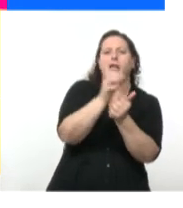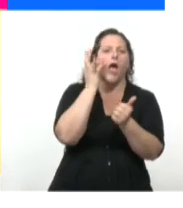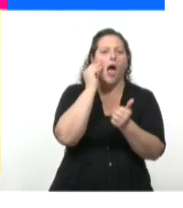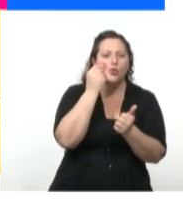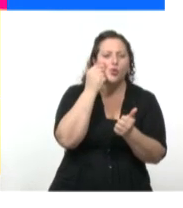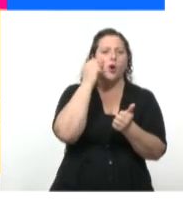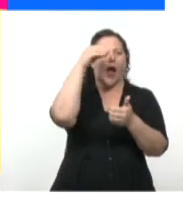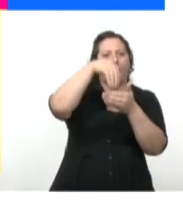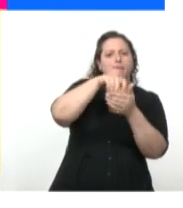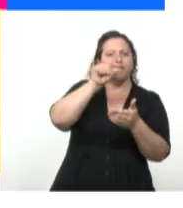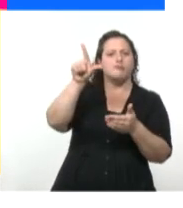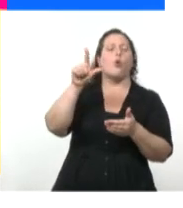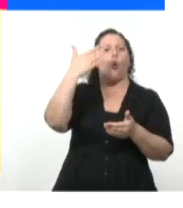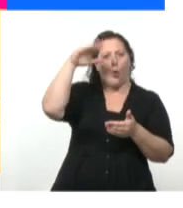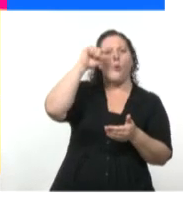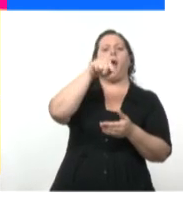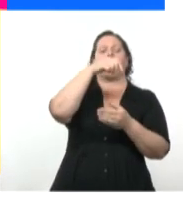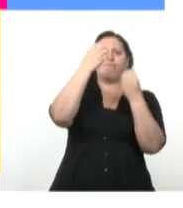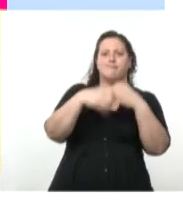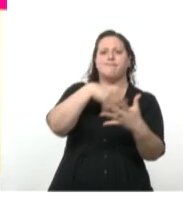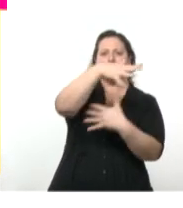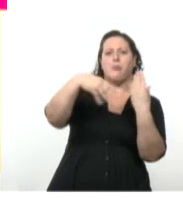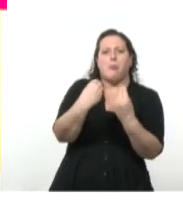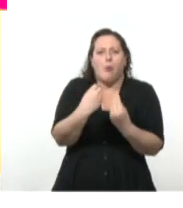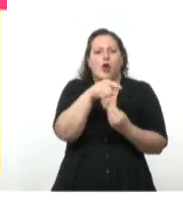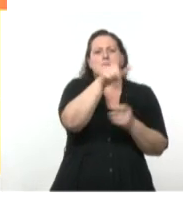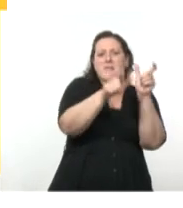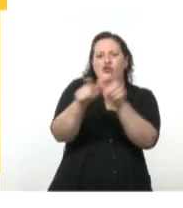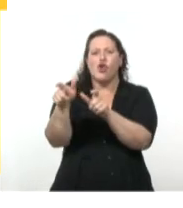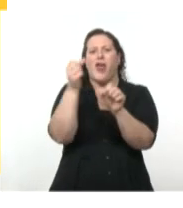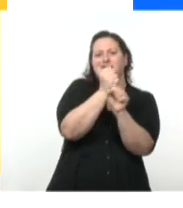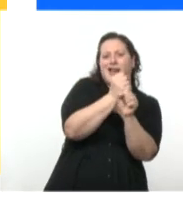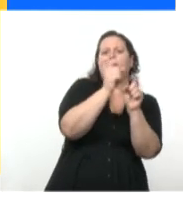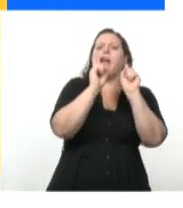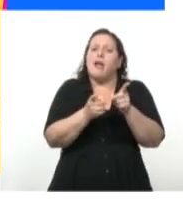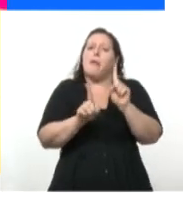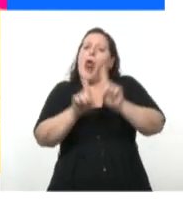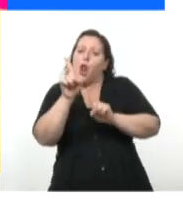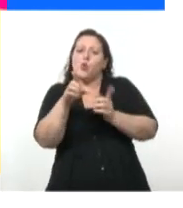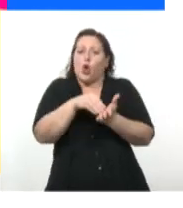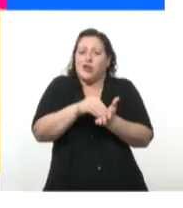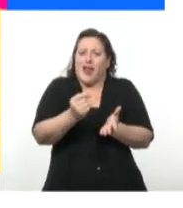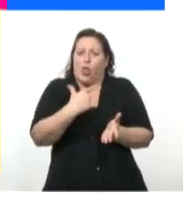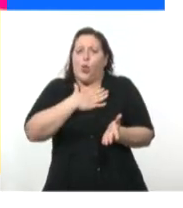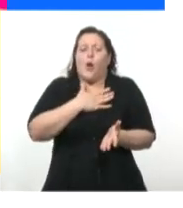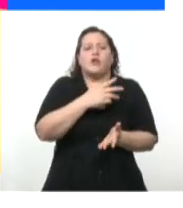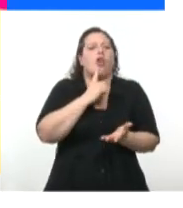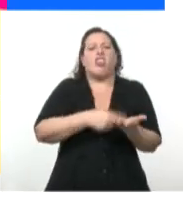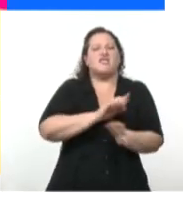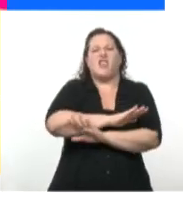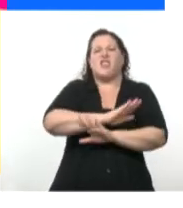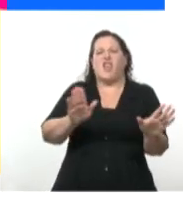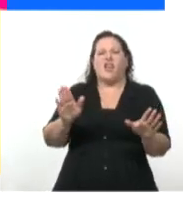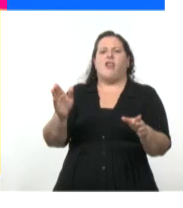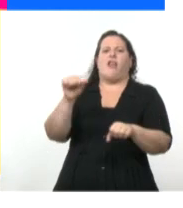cubana y algunos terratenientes deciden terminar con la colonia española y con la esclavitud. Pero el sentimiento independentista no es tan